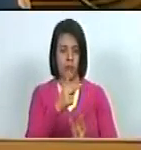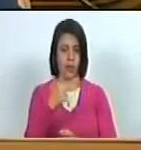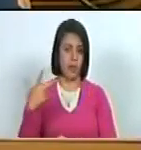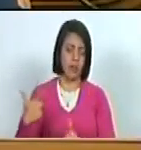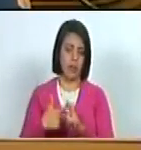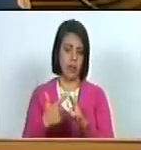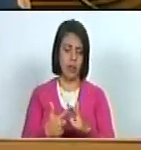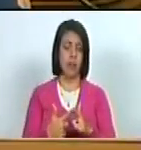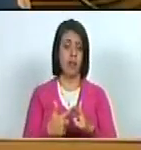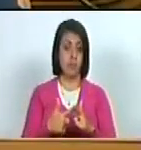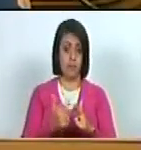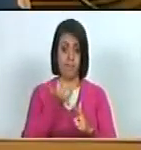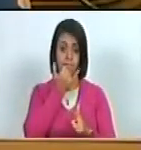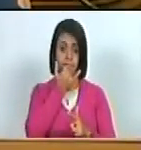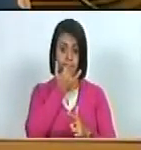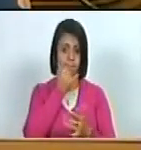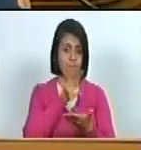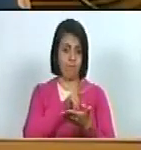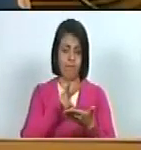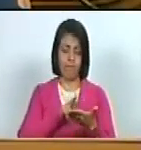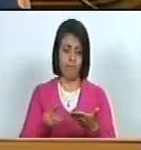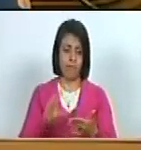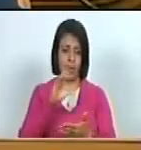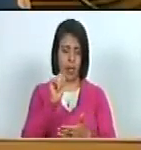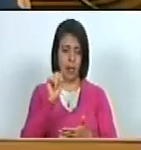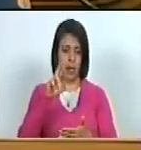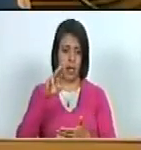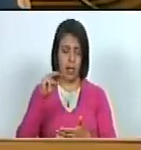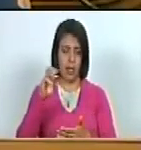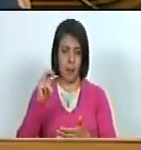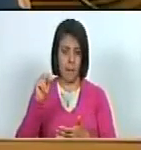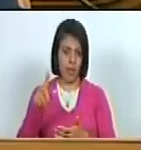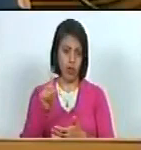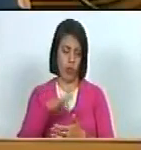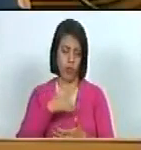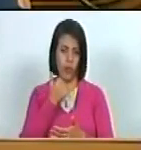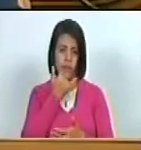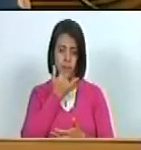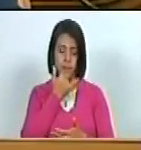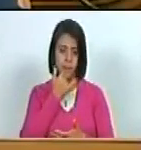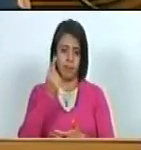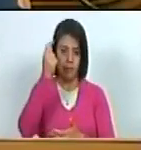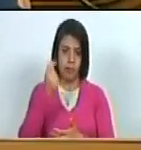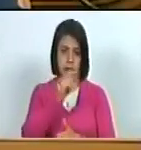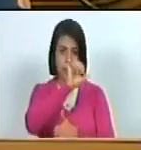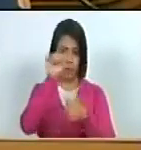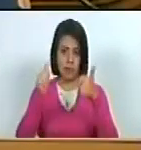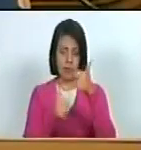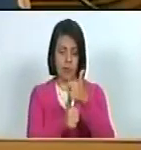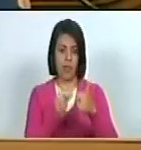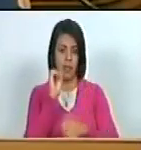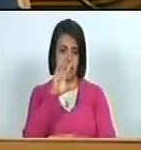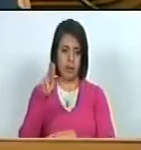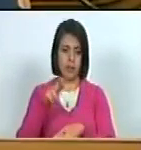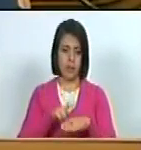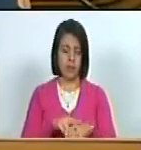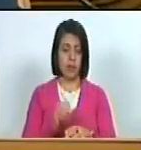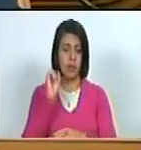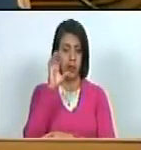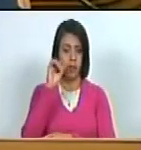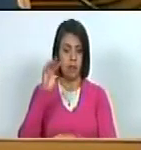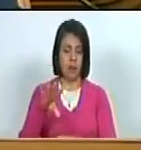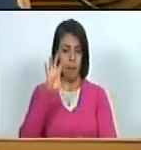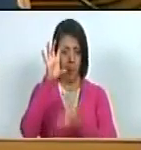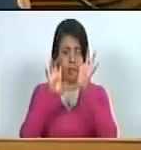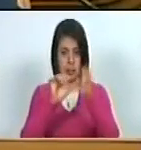por error material no fue leída la diputada Carmen Centeno Serpa, como diputada suplente de la Asamblea Nacional ante el Parlamento